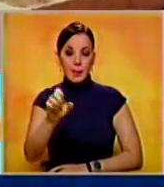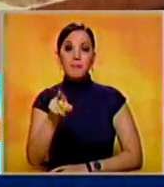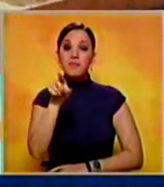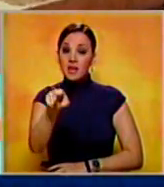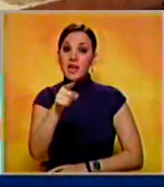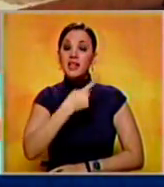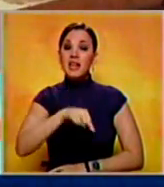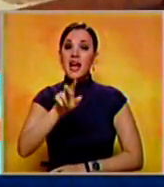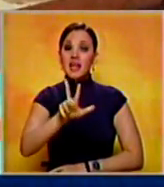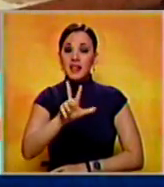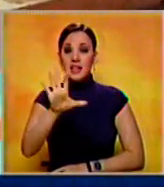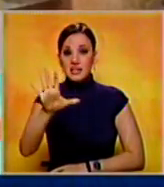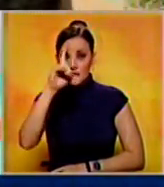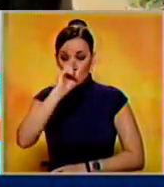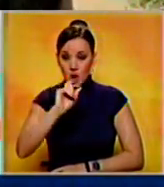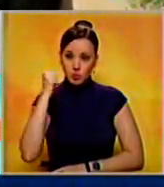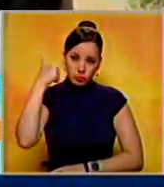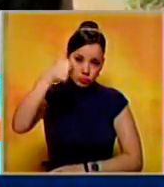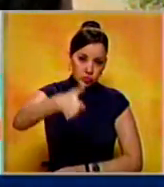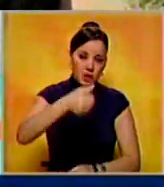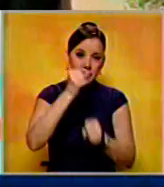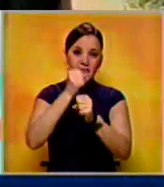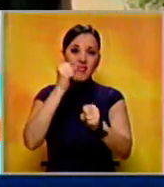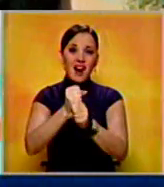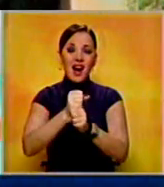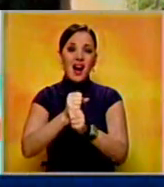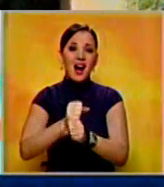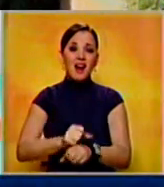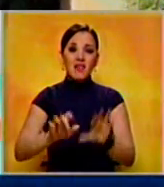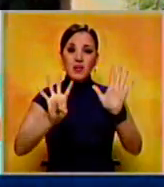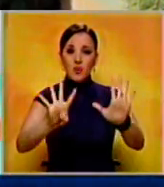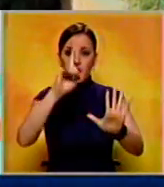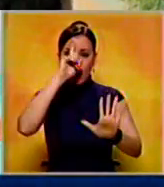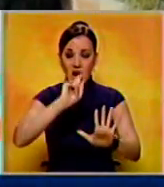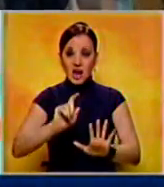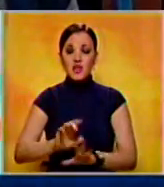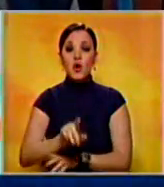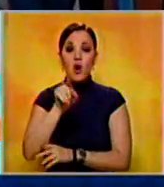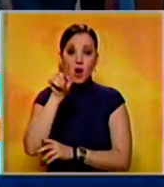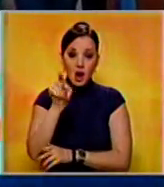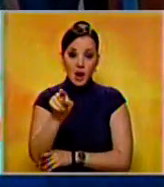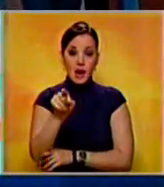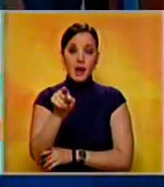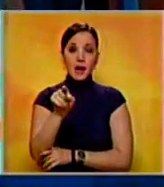funcionario del SEBIN desde hace nueve años y tenía siete años en comisión de servicio en la Defensoría del Pueblo.